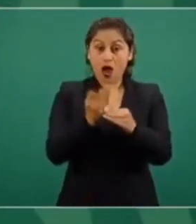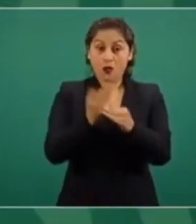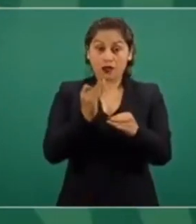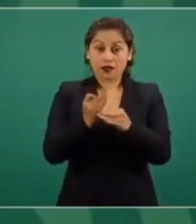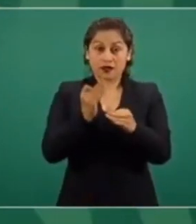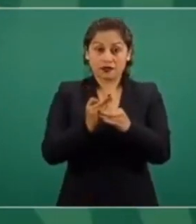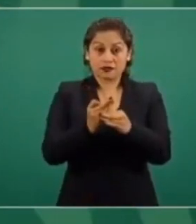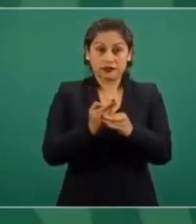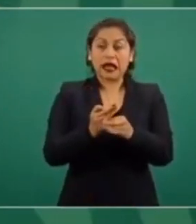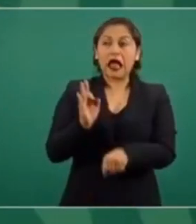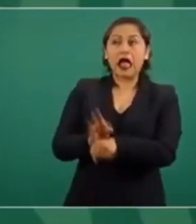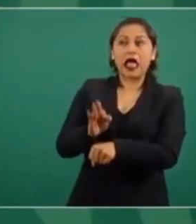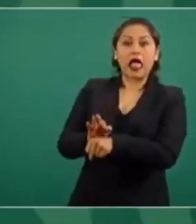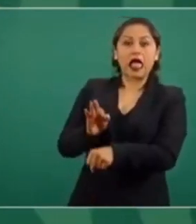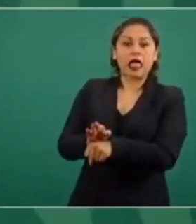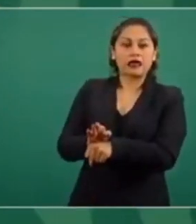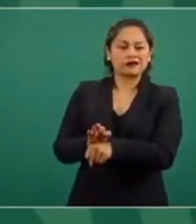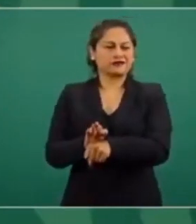ambientalistas.